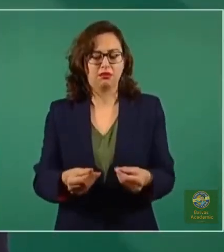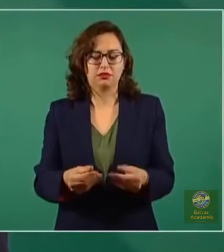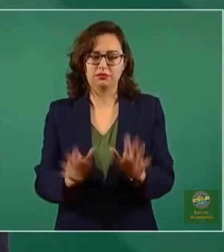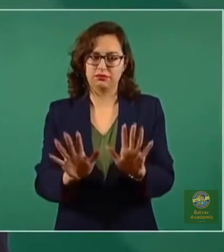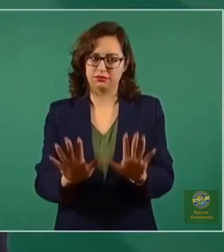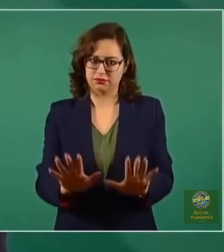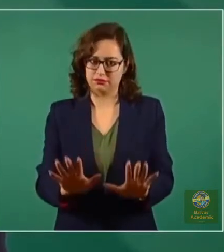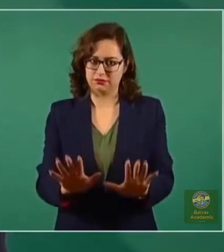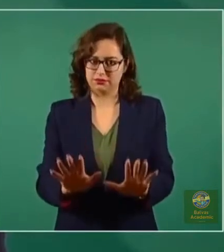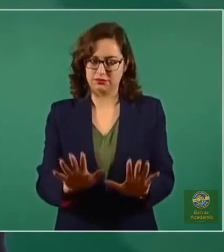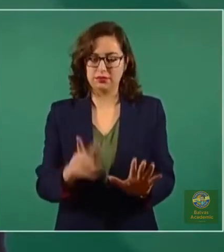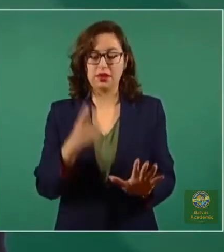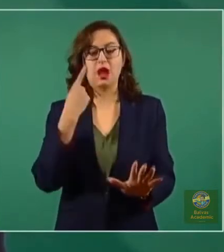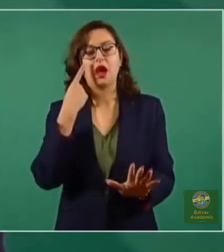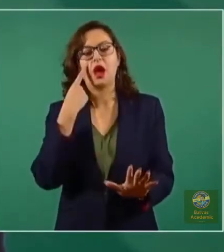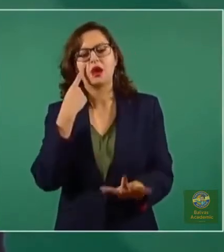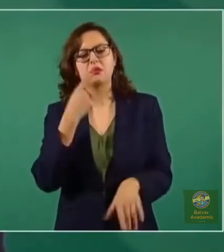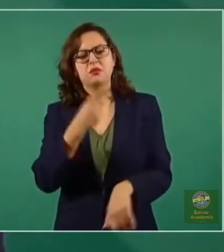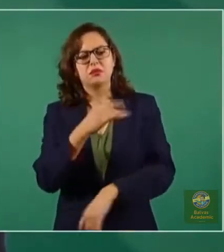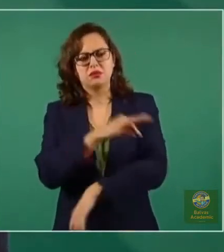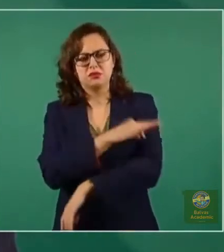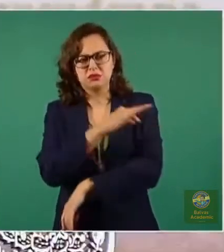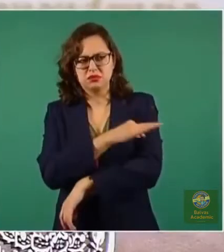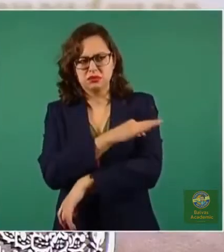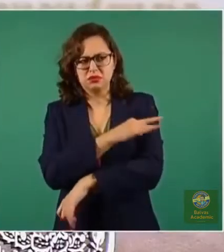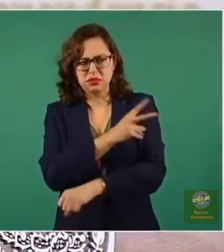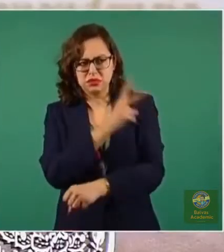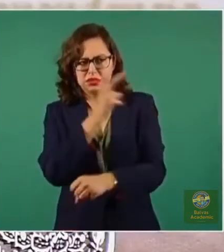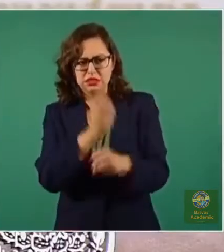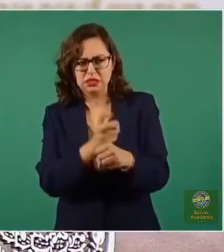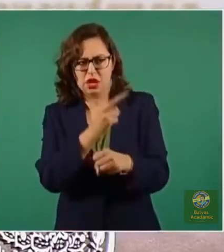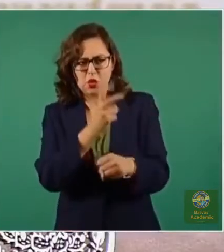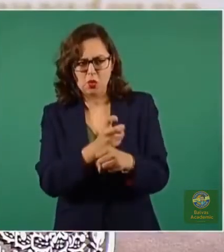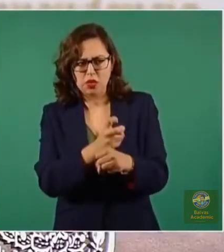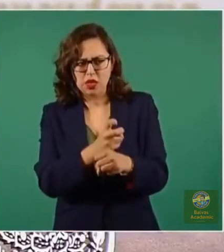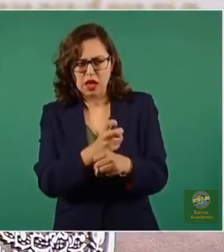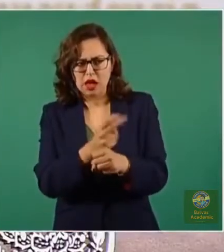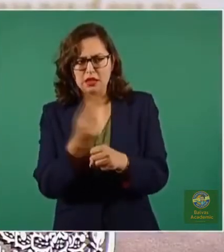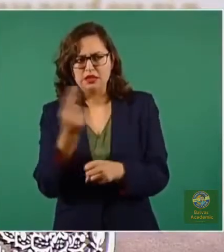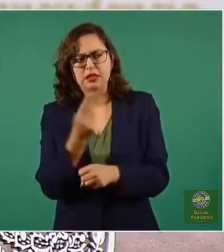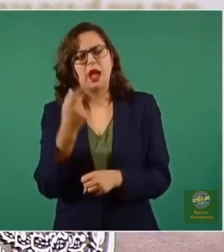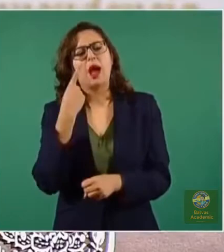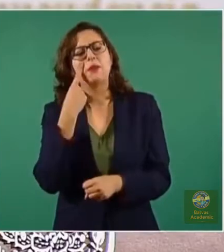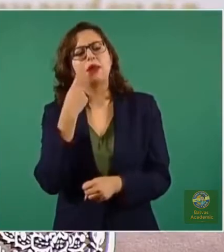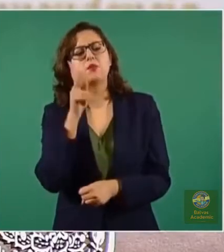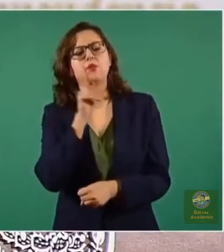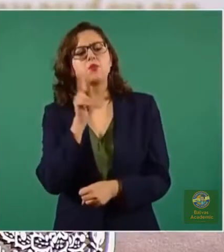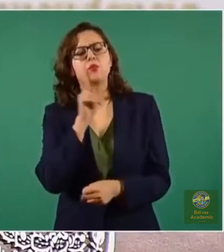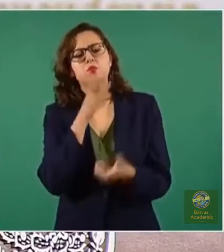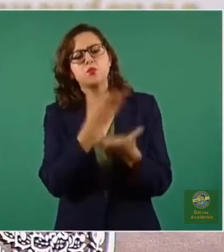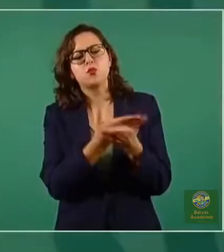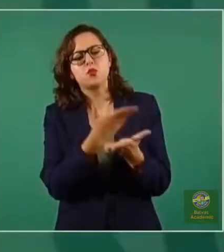actuar a partir de fundamentos científicos,